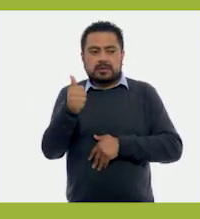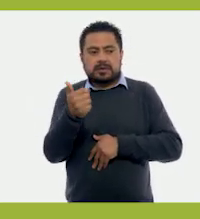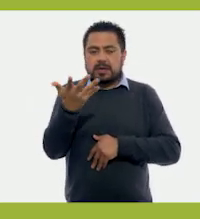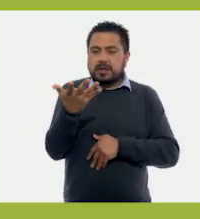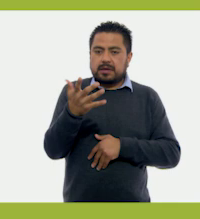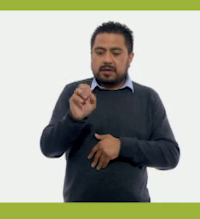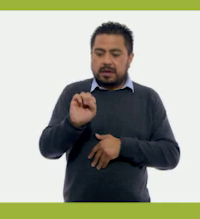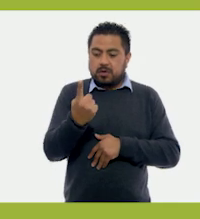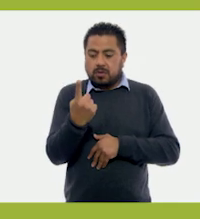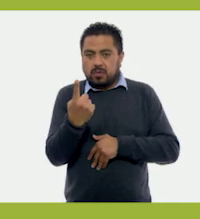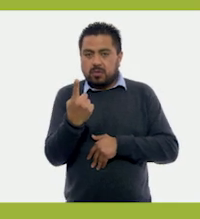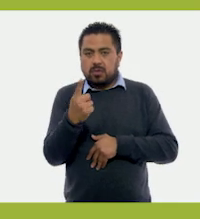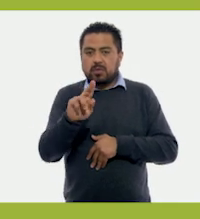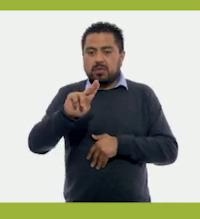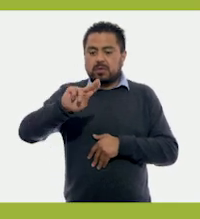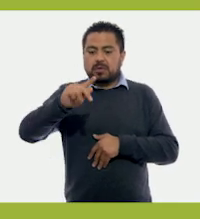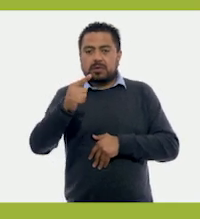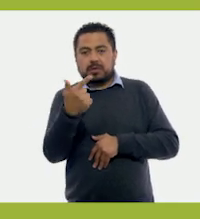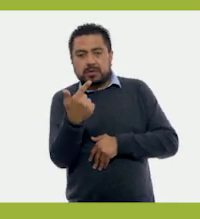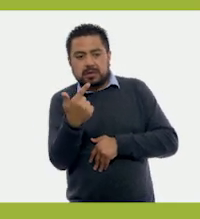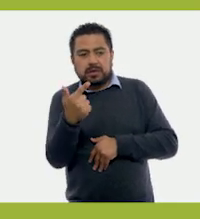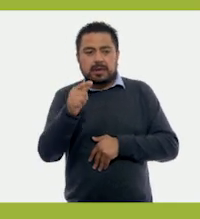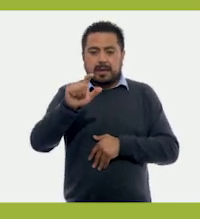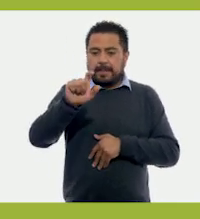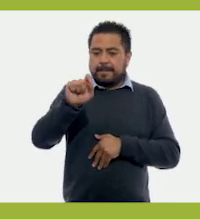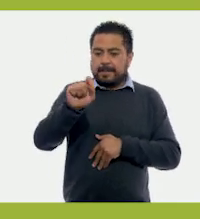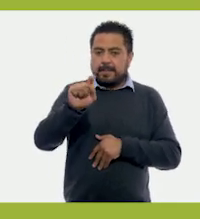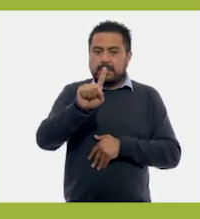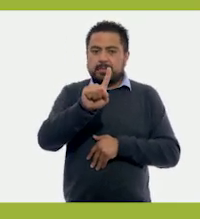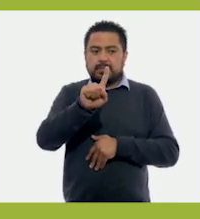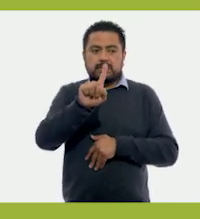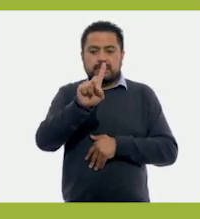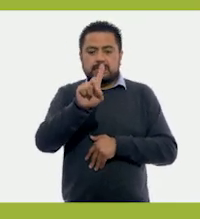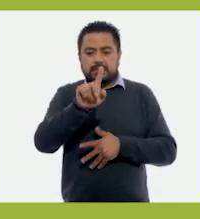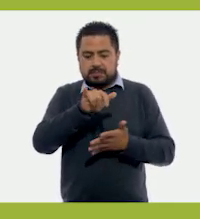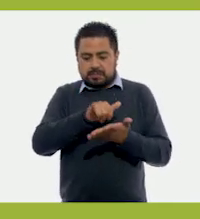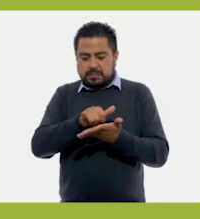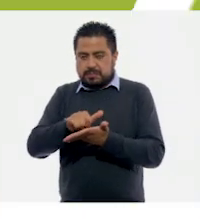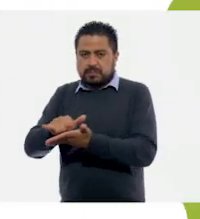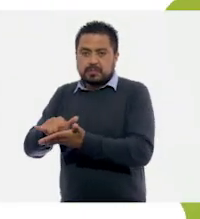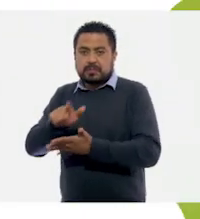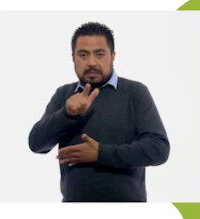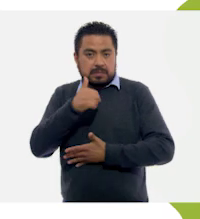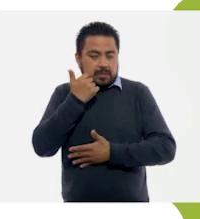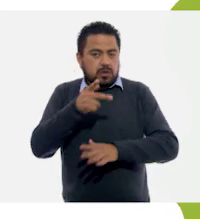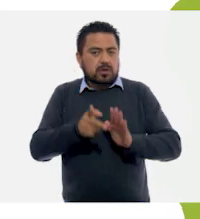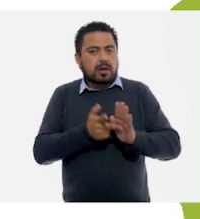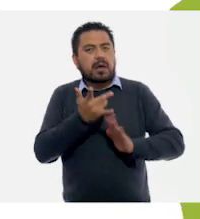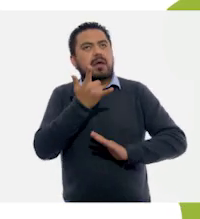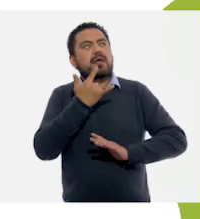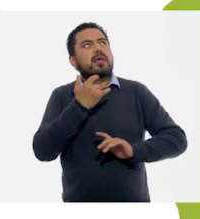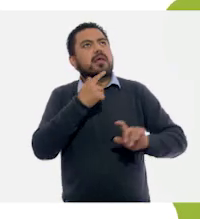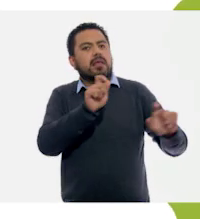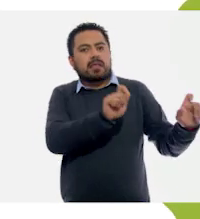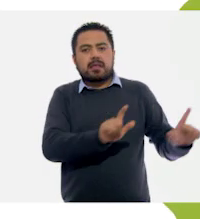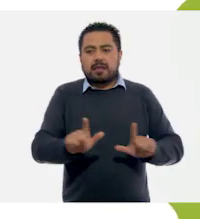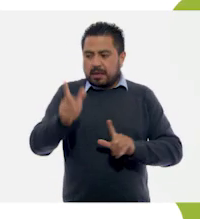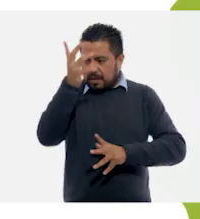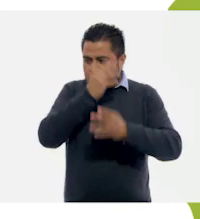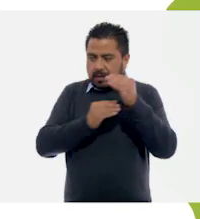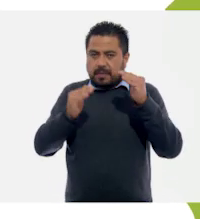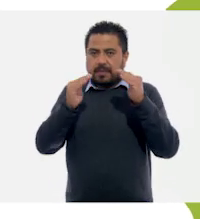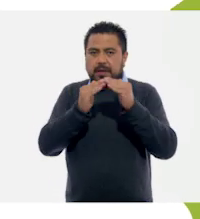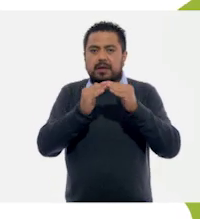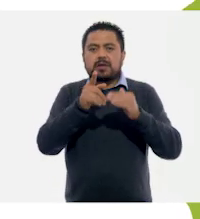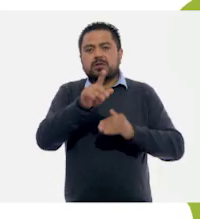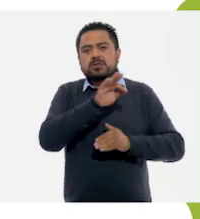5536-01-8720 Con 30 líneas. Si quieres volver a ver los programas de Aprende en